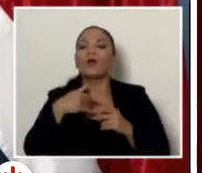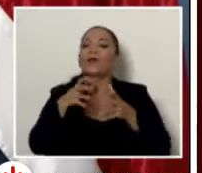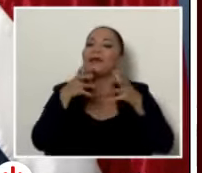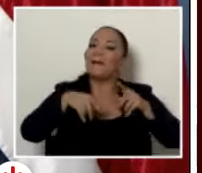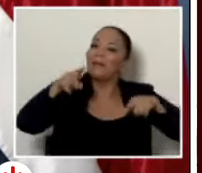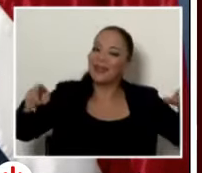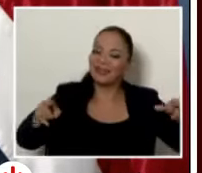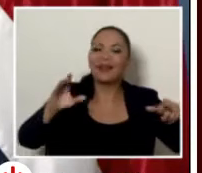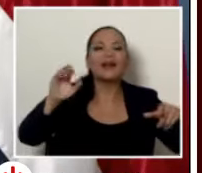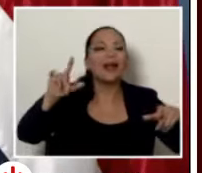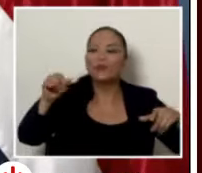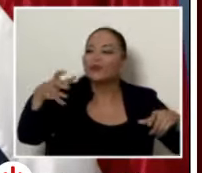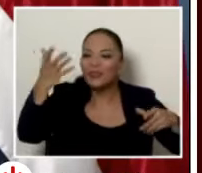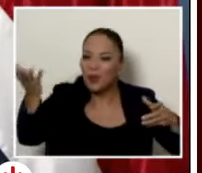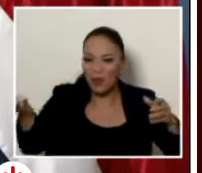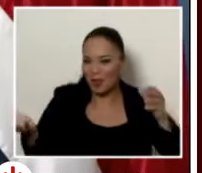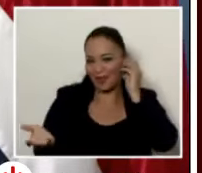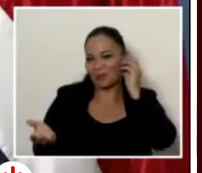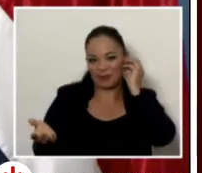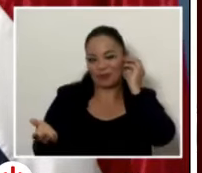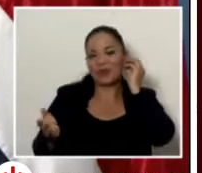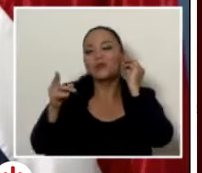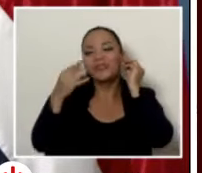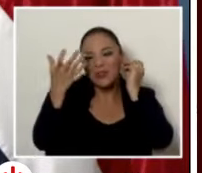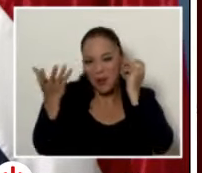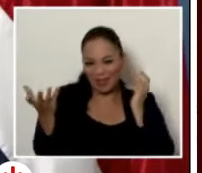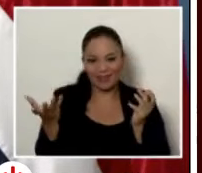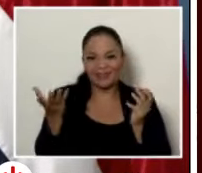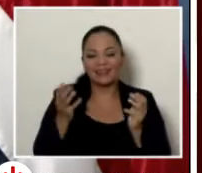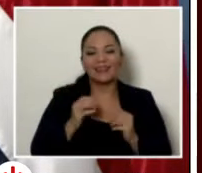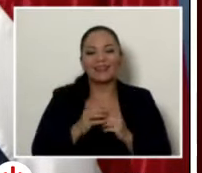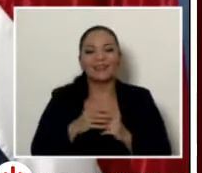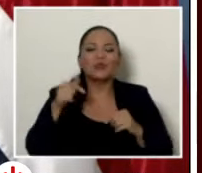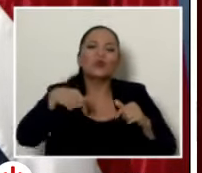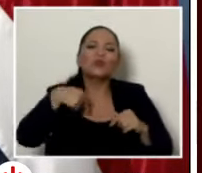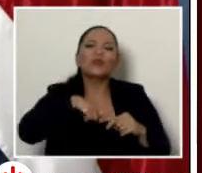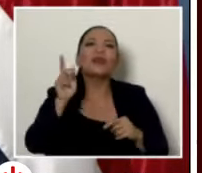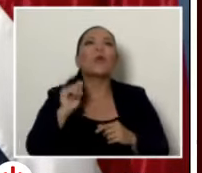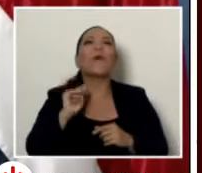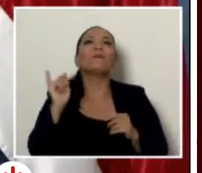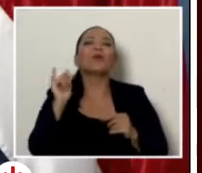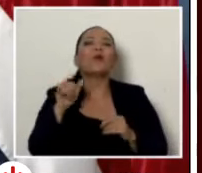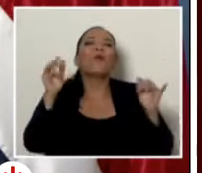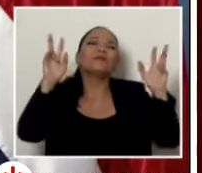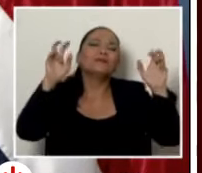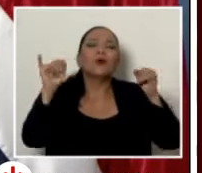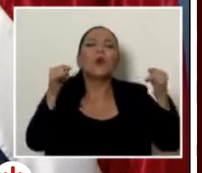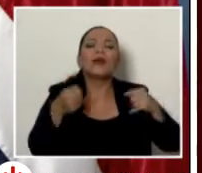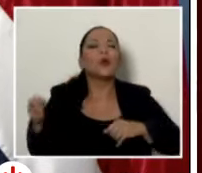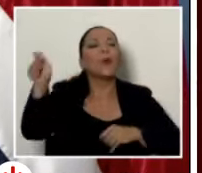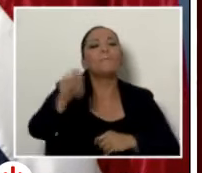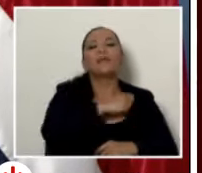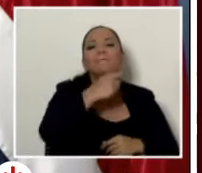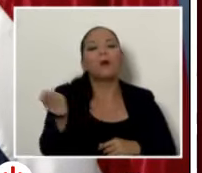Carlos no se enoje estamos estamos estamos jugando ping pong como buenas personas que nos